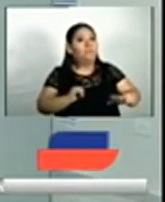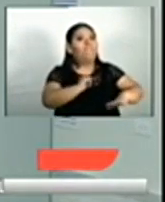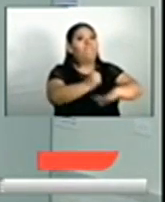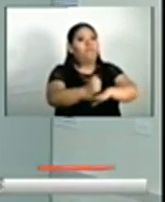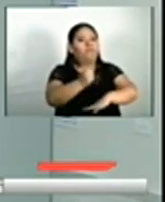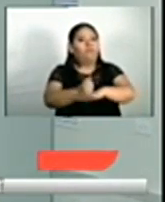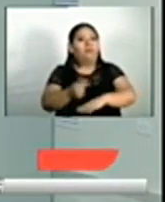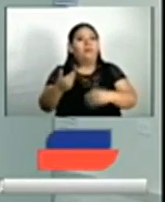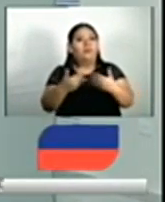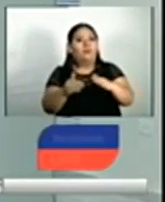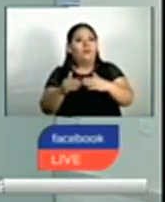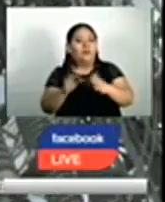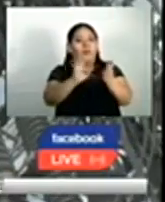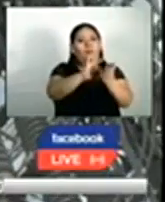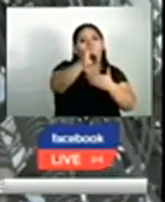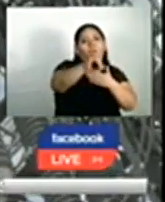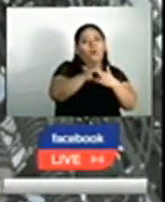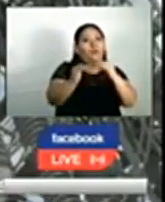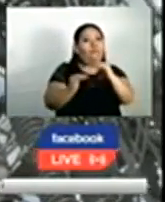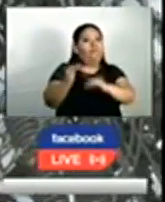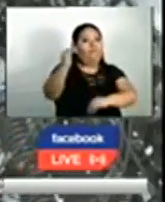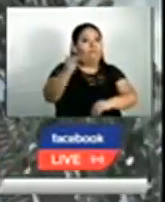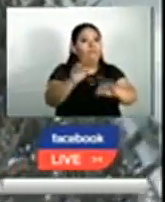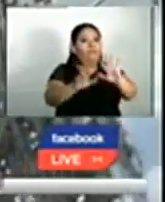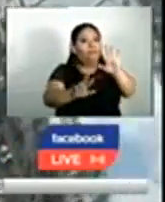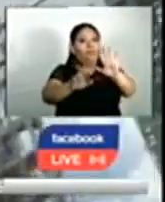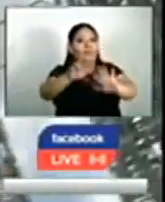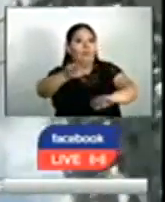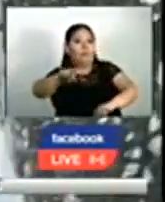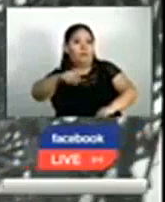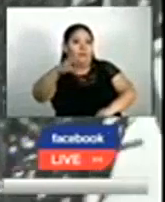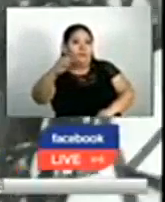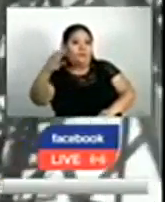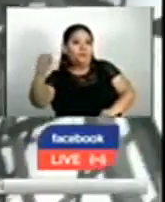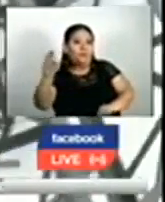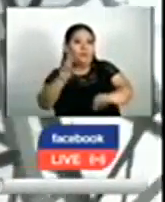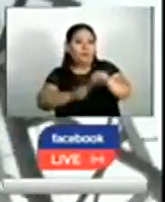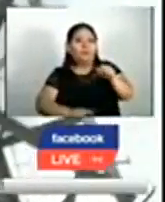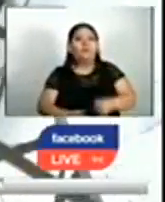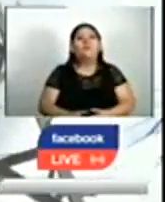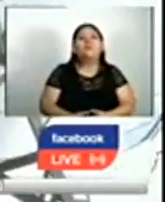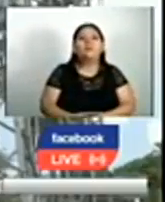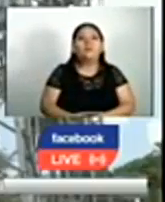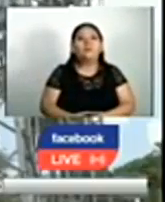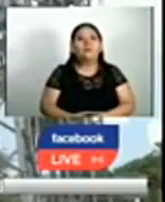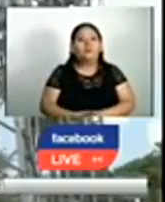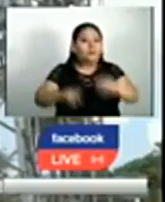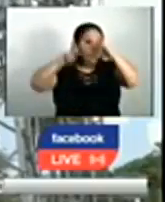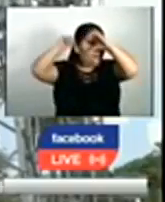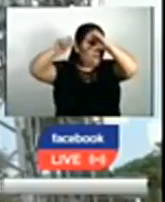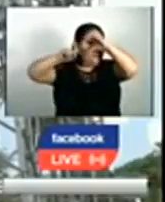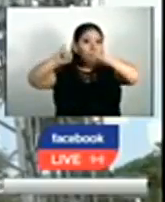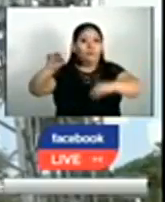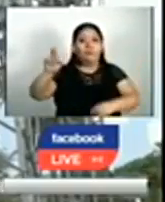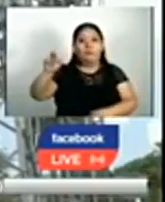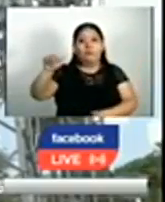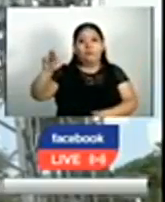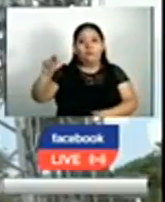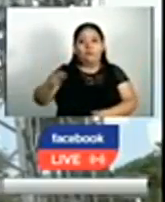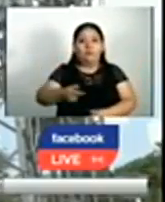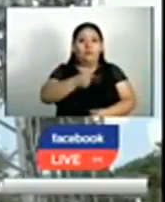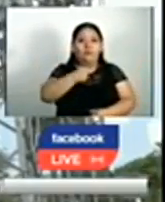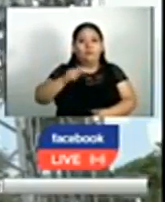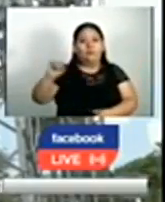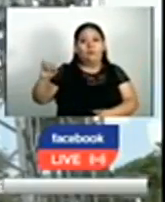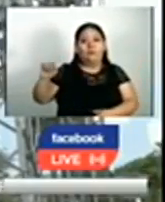realizada en los diferentes proyectos supere los 83 millones de dólares. Con imágenes de Juan Castellanos, un